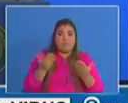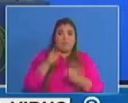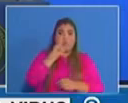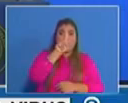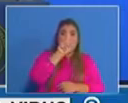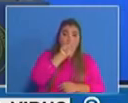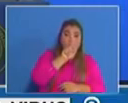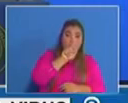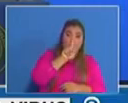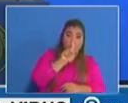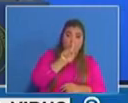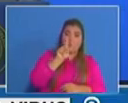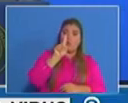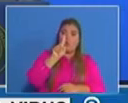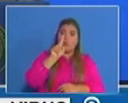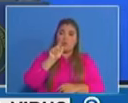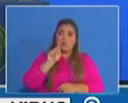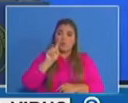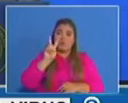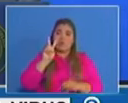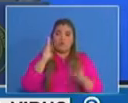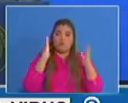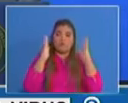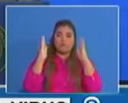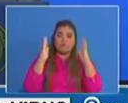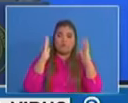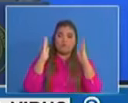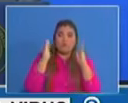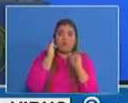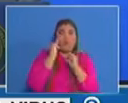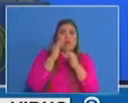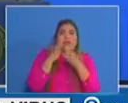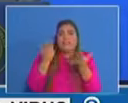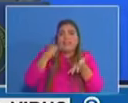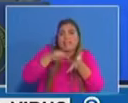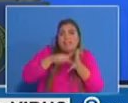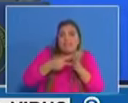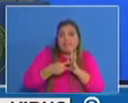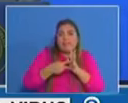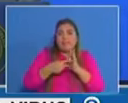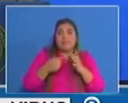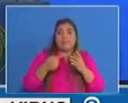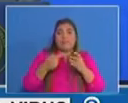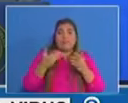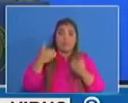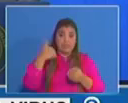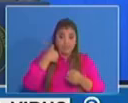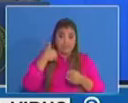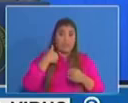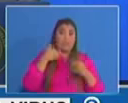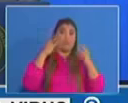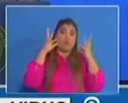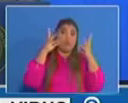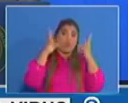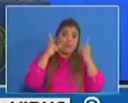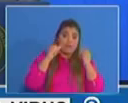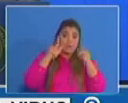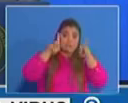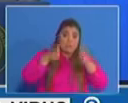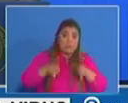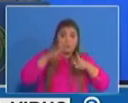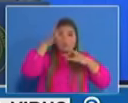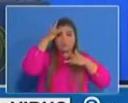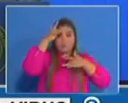.1 y 1.2 que eso en últimas lo que significa es que vamos a tener un número de casos diarios que se